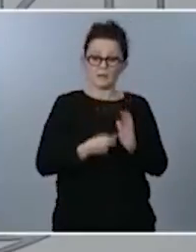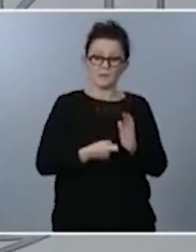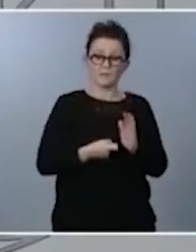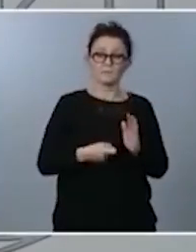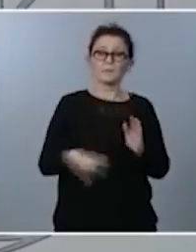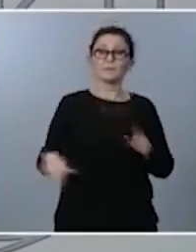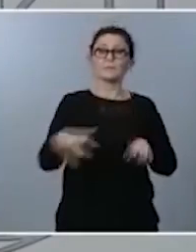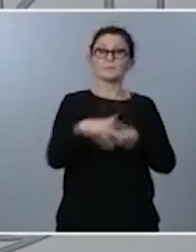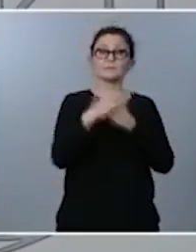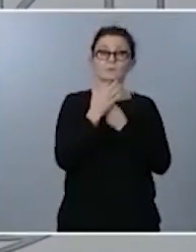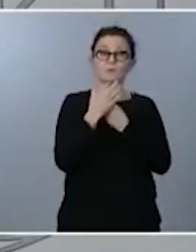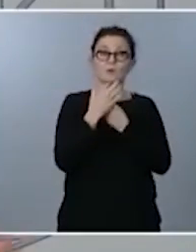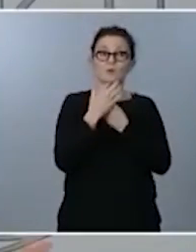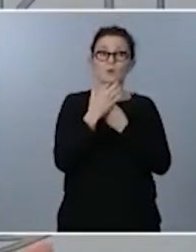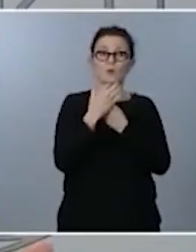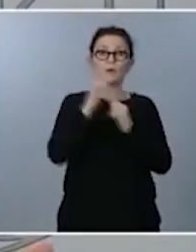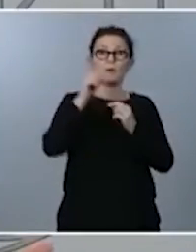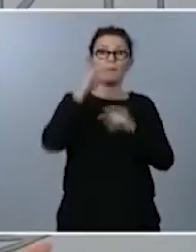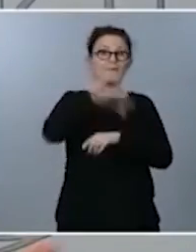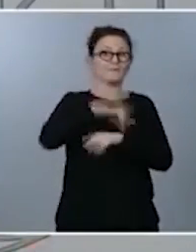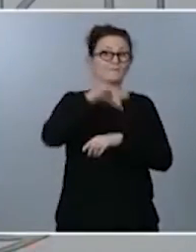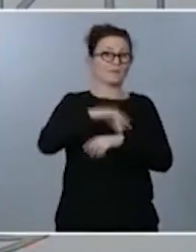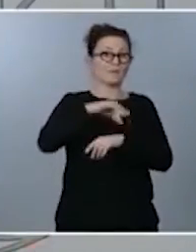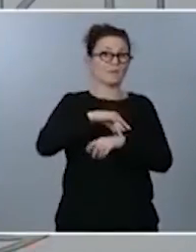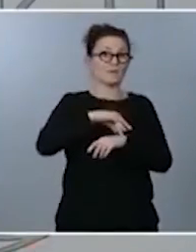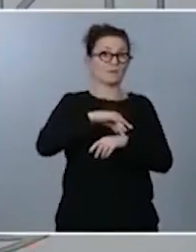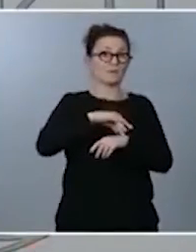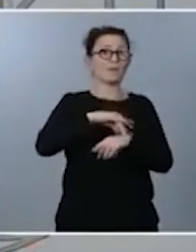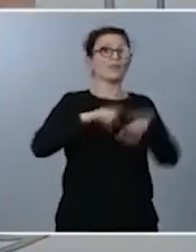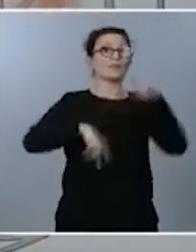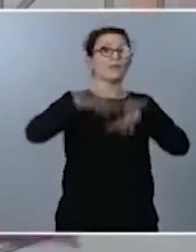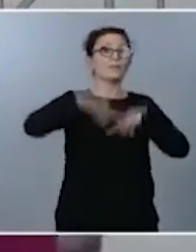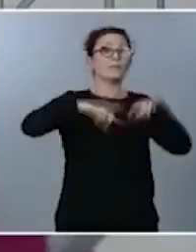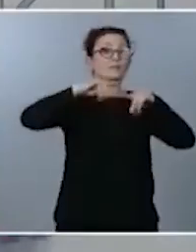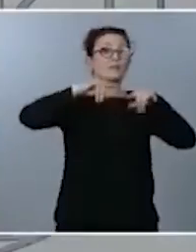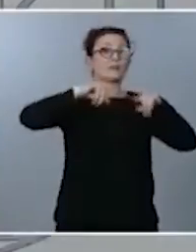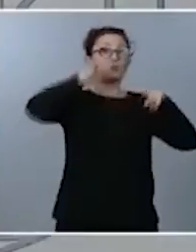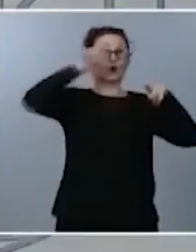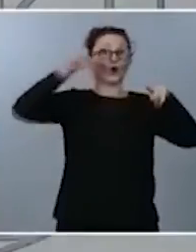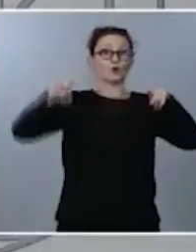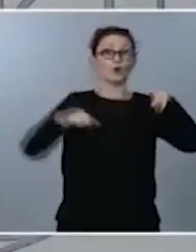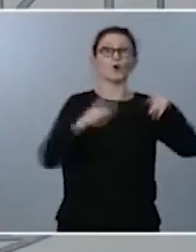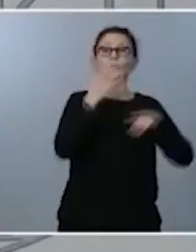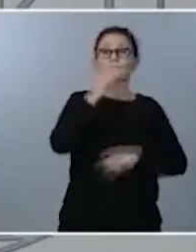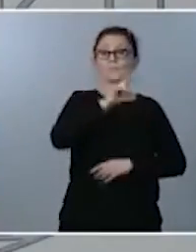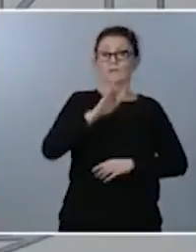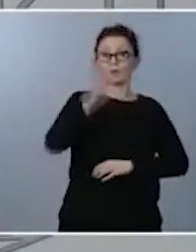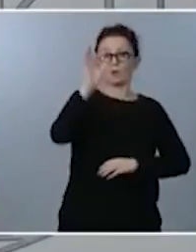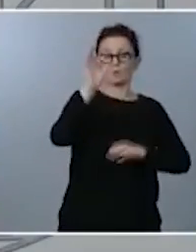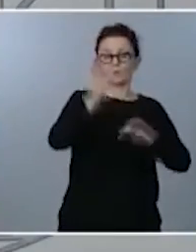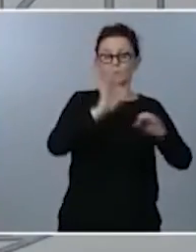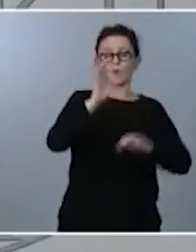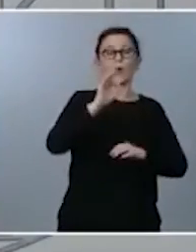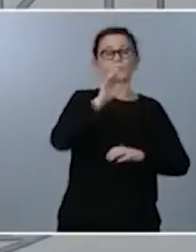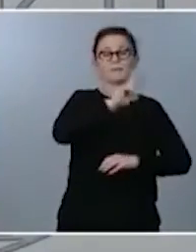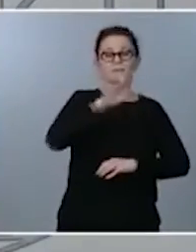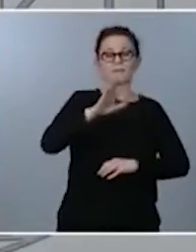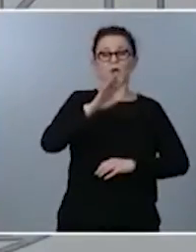enfermedad en los territorios es radicalmente distinta nada tiene que ver el 25% el 25 por 1.000 de